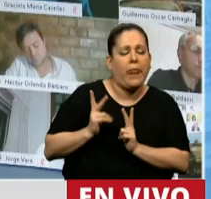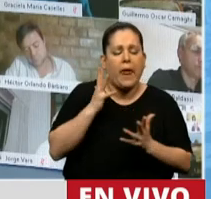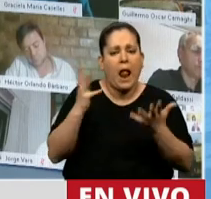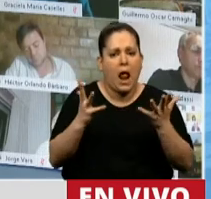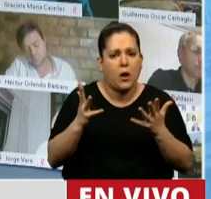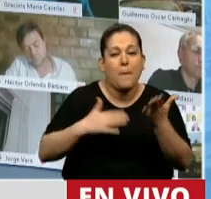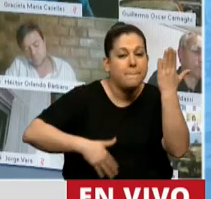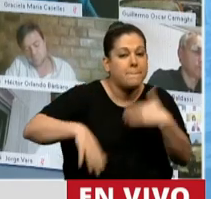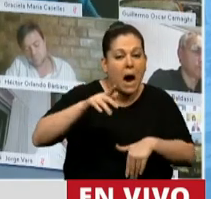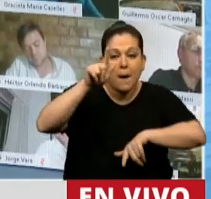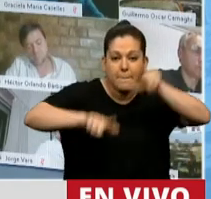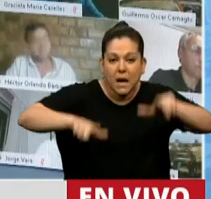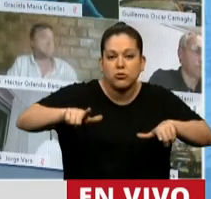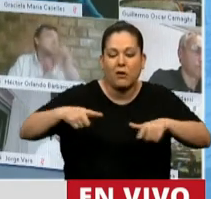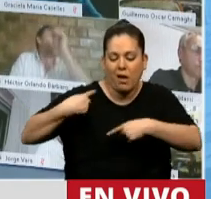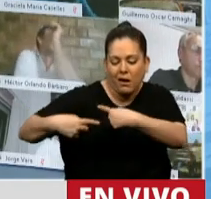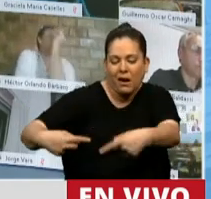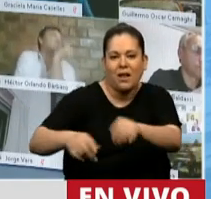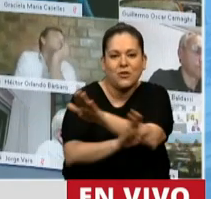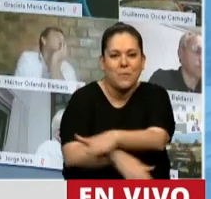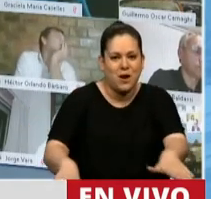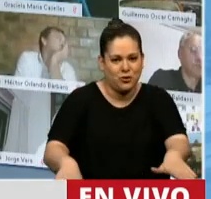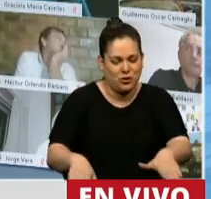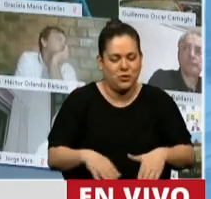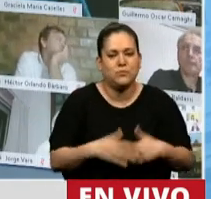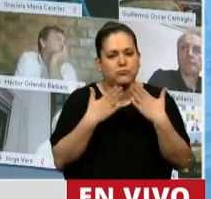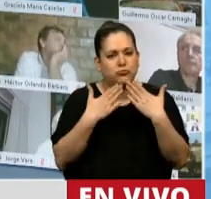a los que vienen después de nosotros. Muchas gracias.